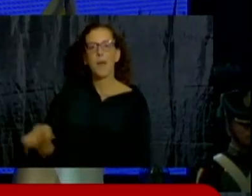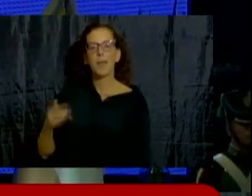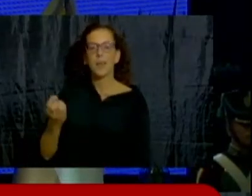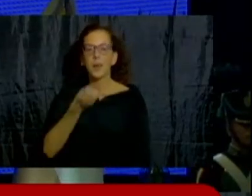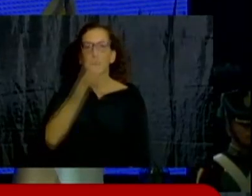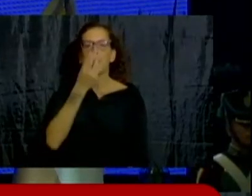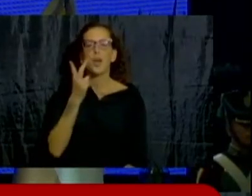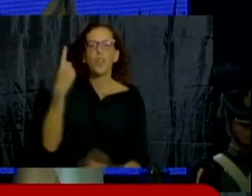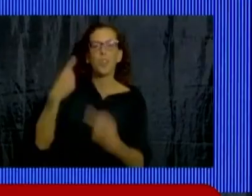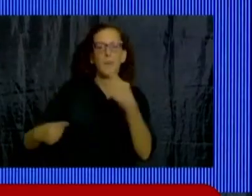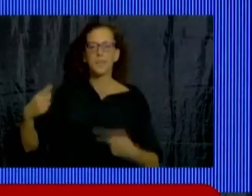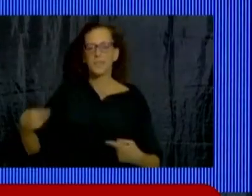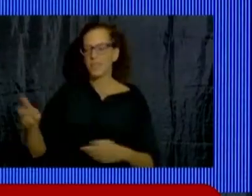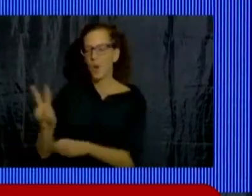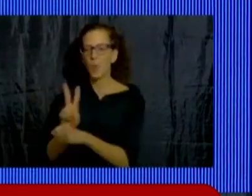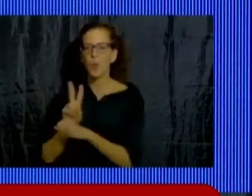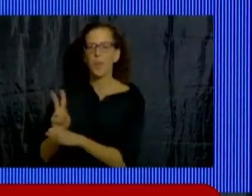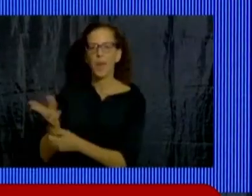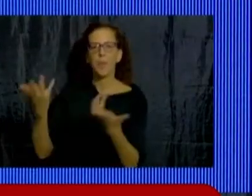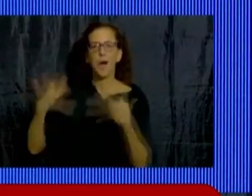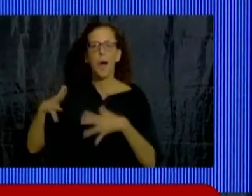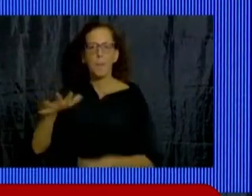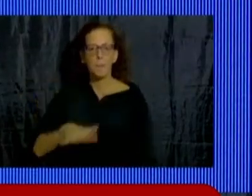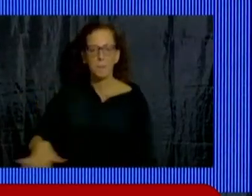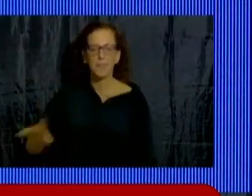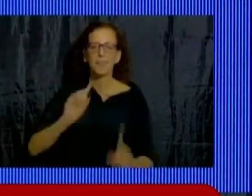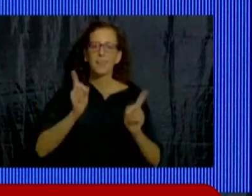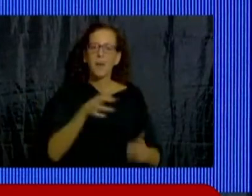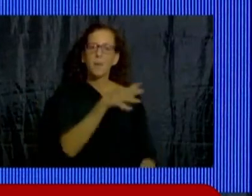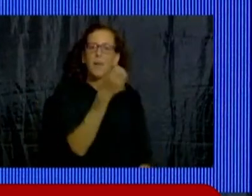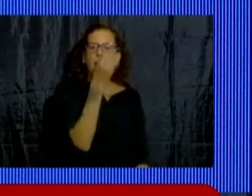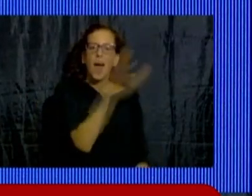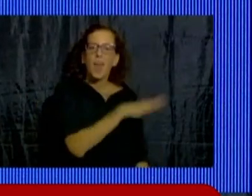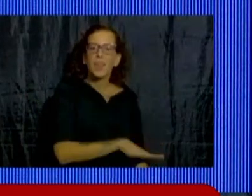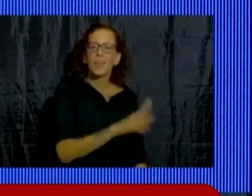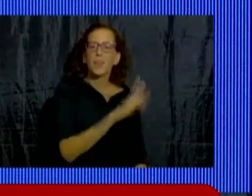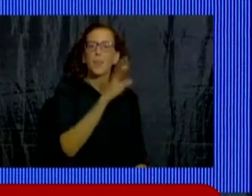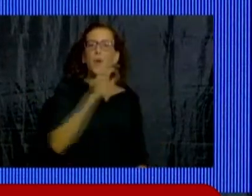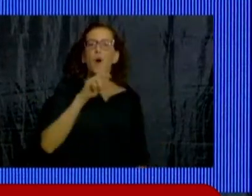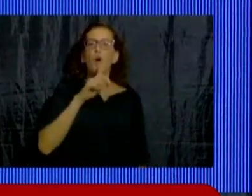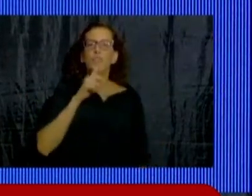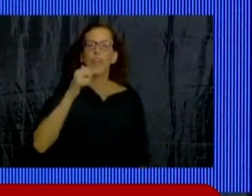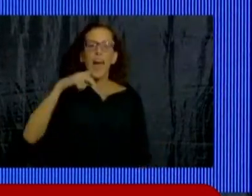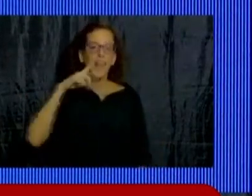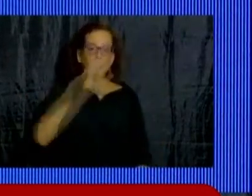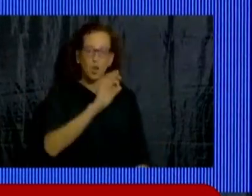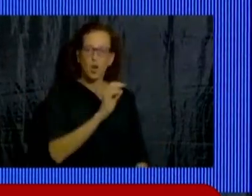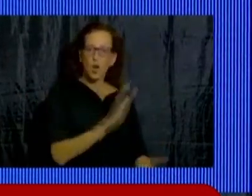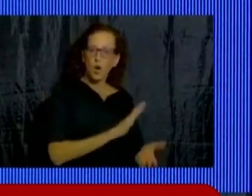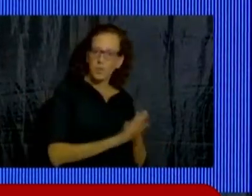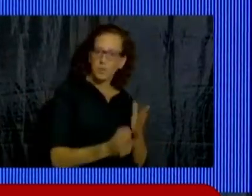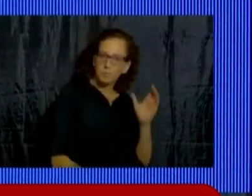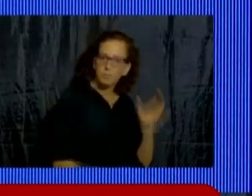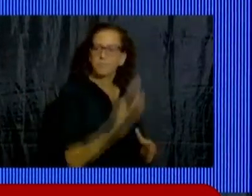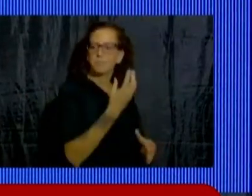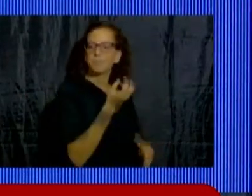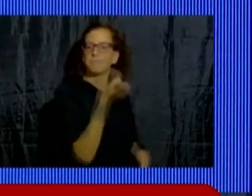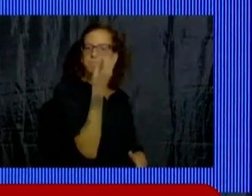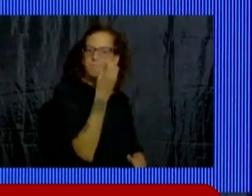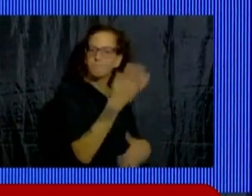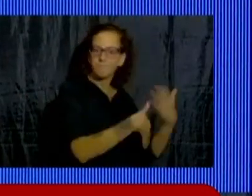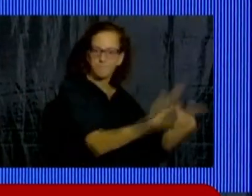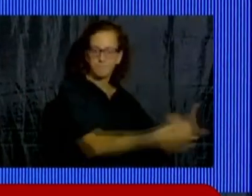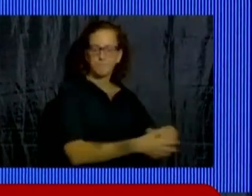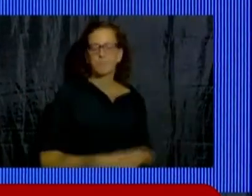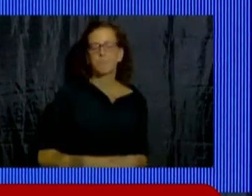el ambiente y le dimos vida recuperada al Jardín Botánico. La gran idea de otro gran intendente y estadista como fue